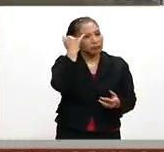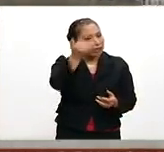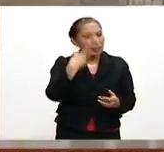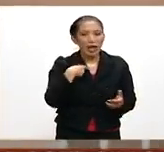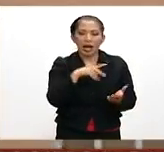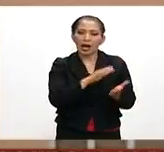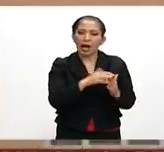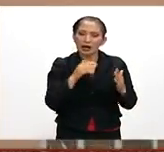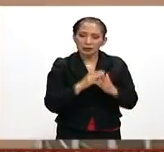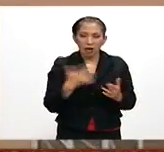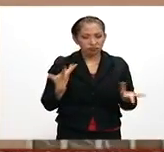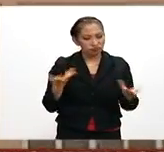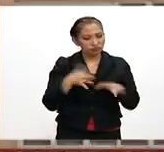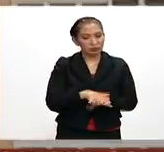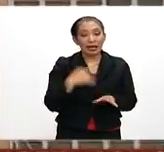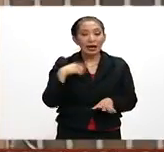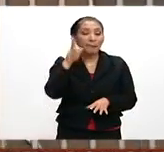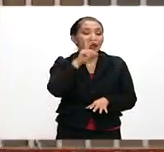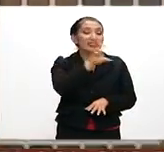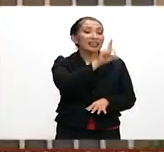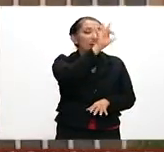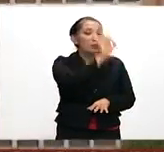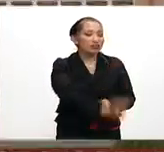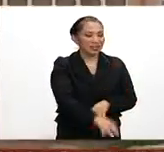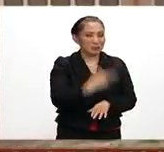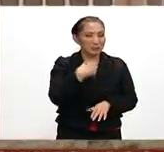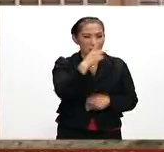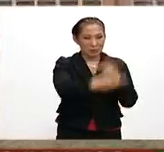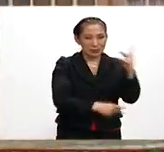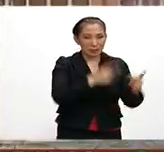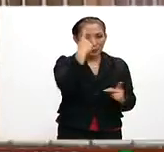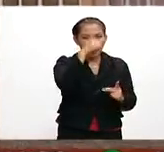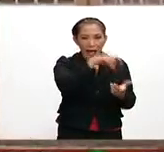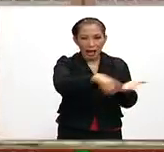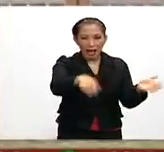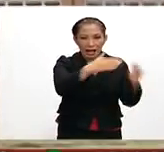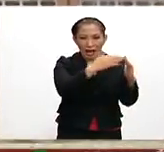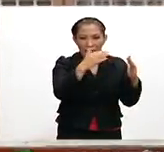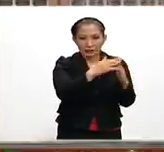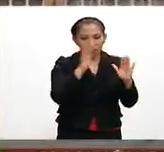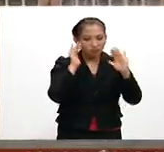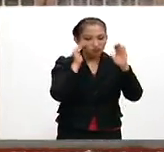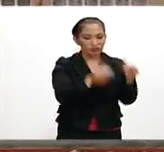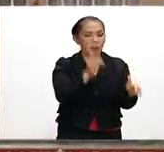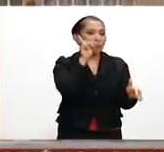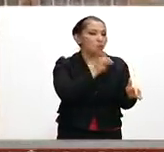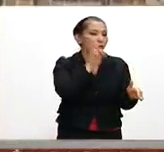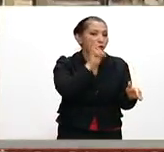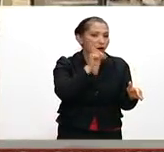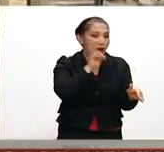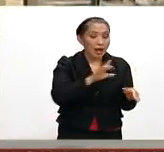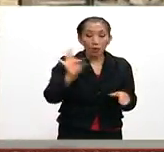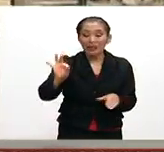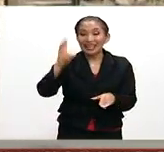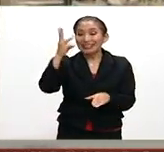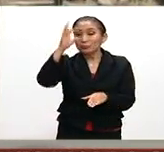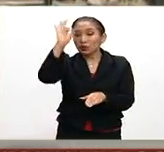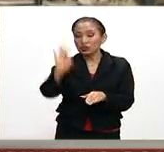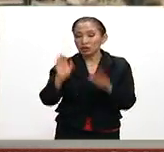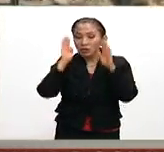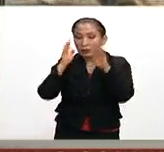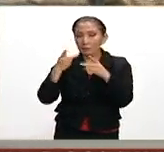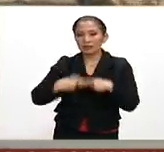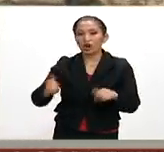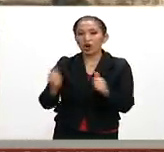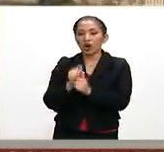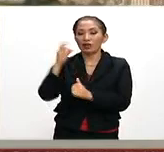incluyente y prueba de ello es que 30% de los subsidios a la vivienda se han destinado a mujeres y 43% a